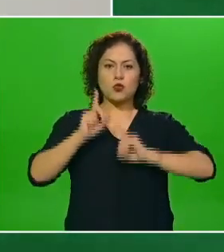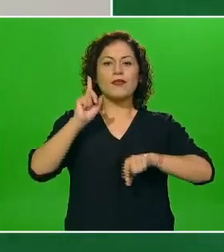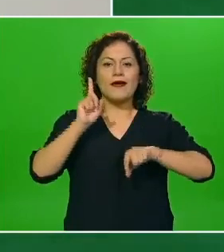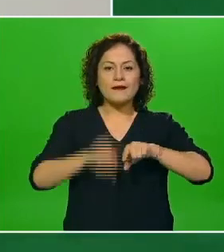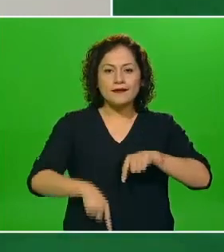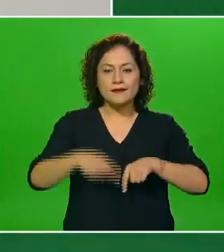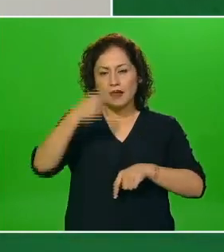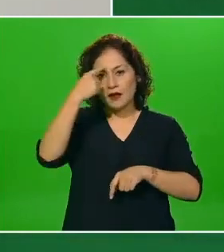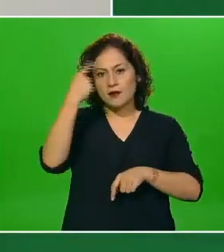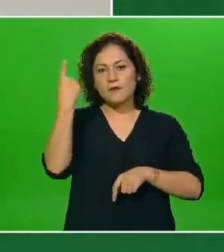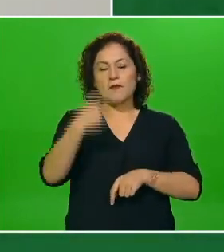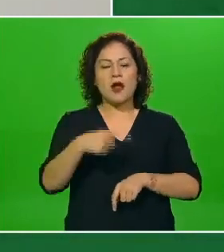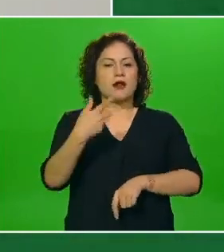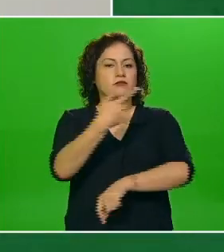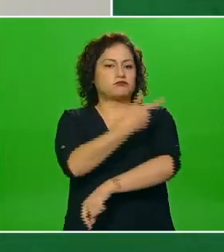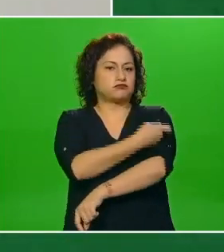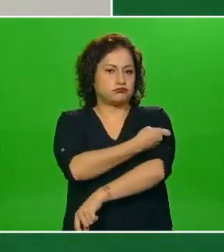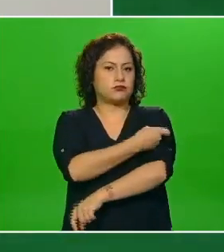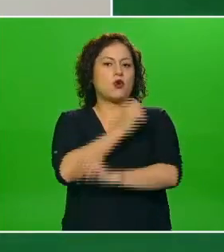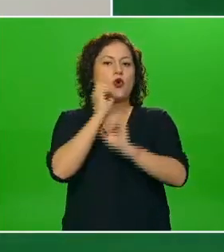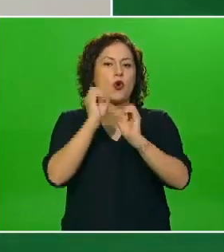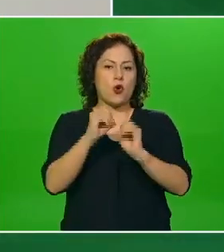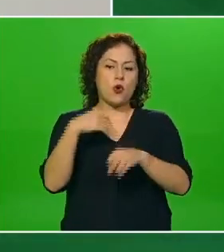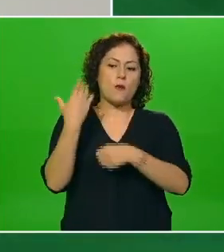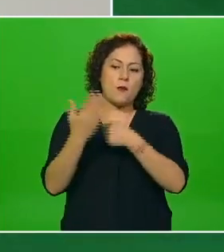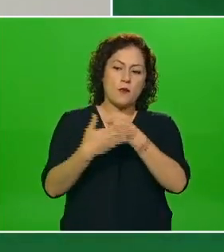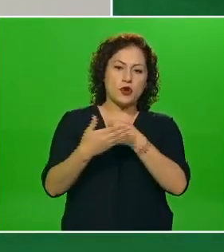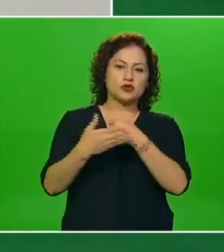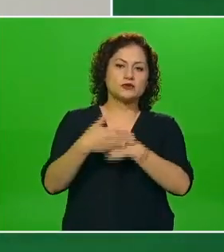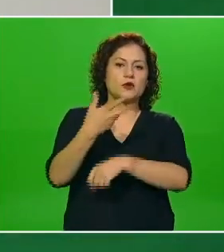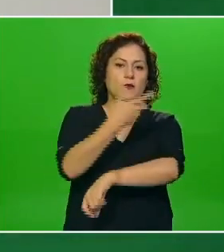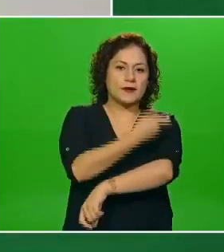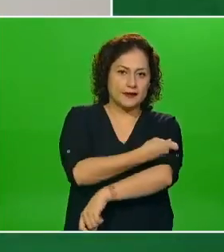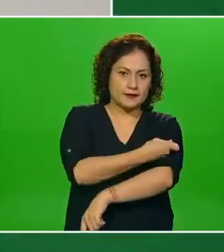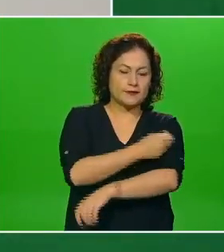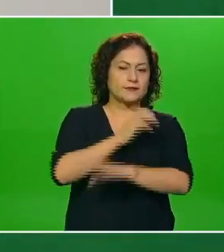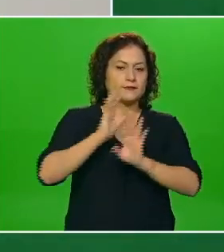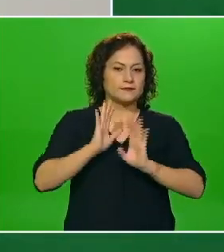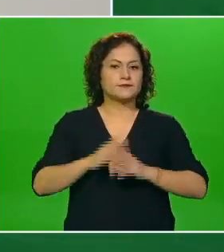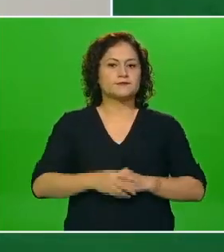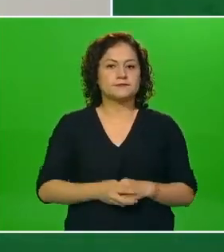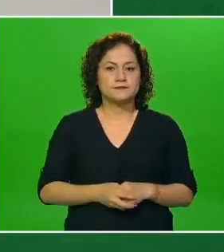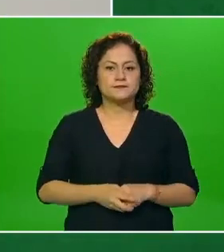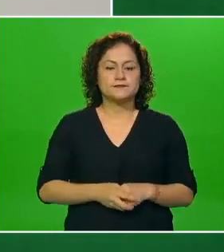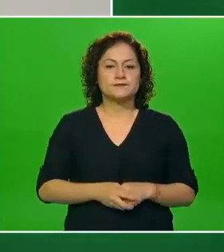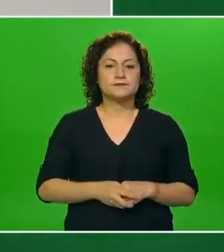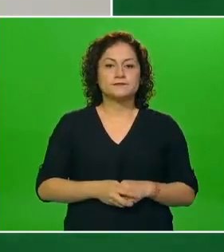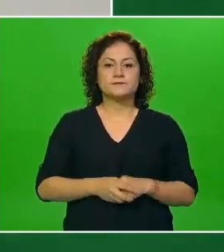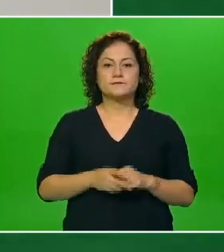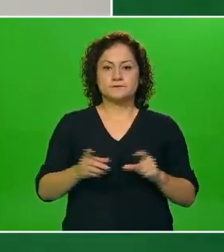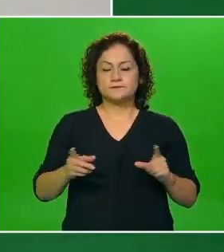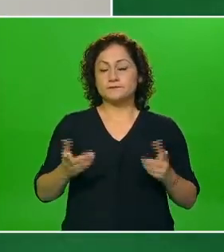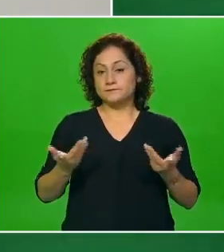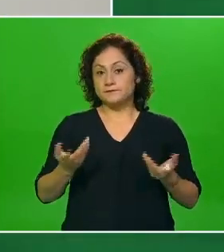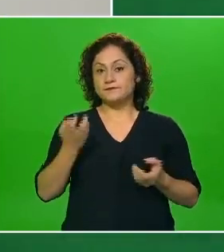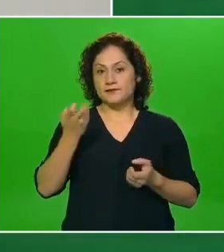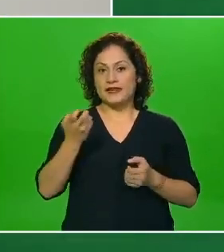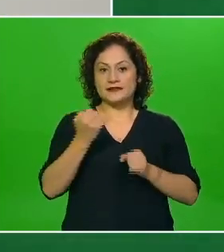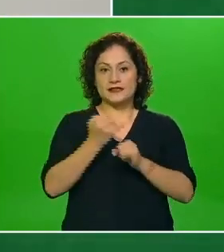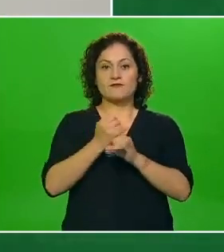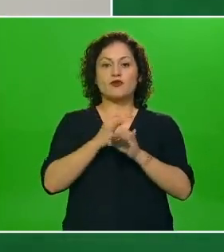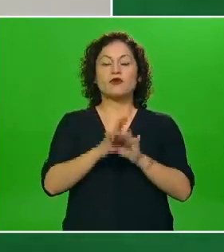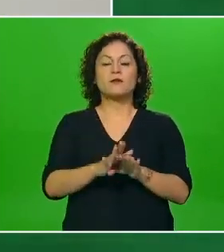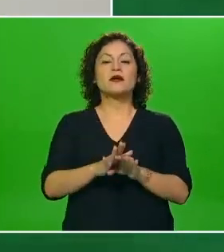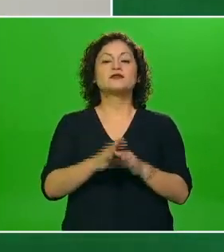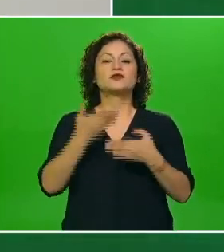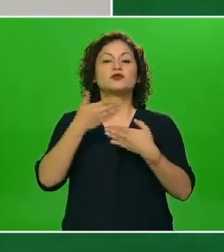que usted se aplicó o que está por aplicarse en siguientes en siguientes días esta sería entonces la actualización de